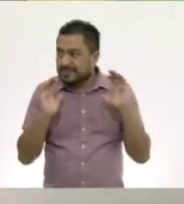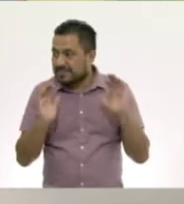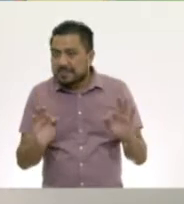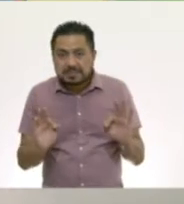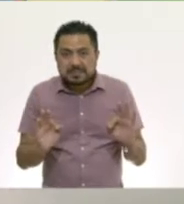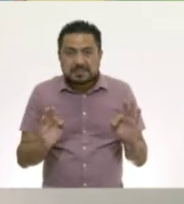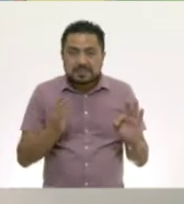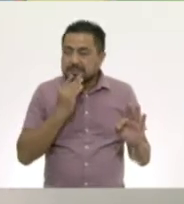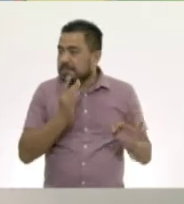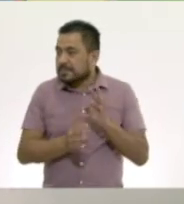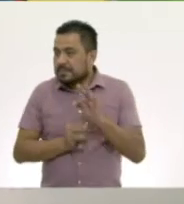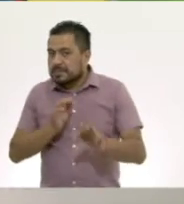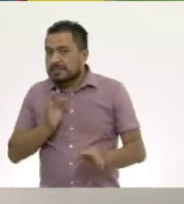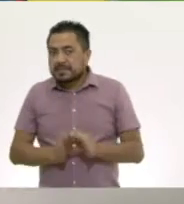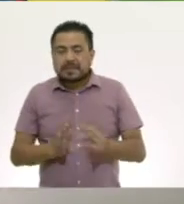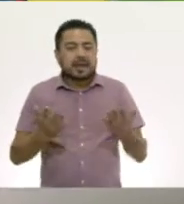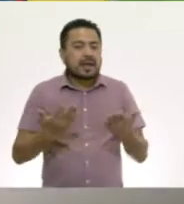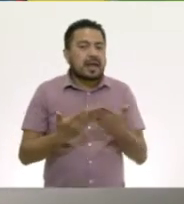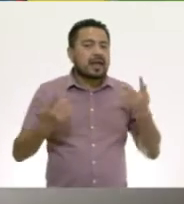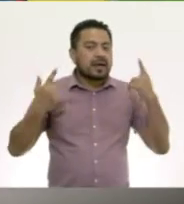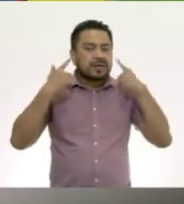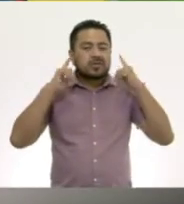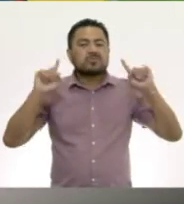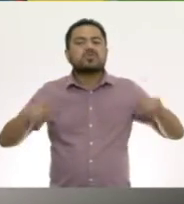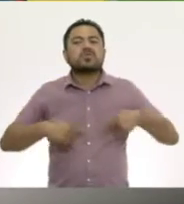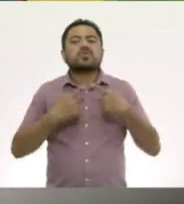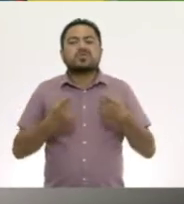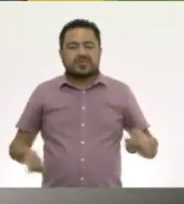¿Prevenidos? ¡Que suene la música!